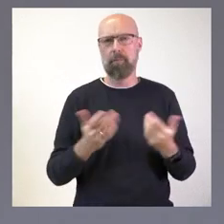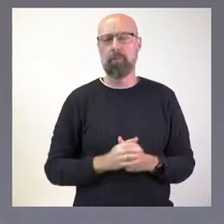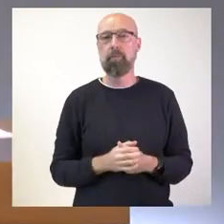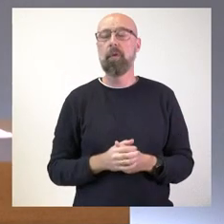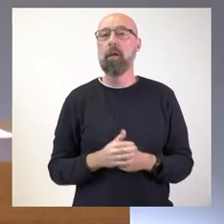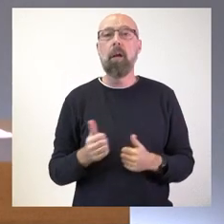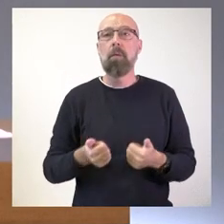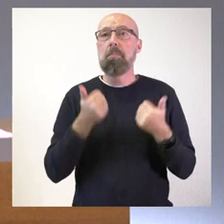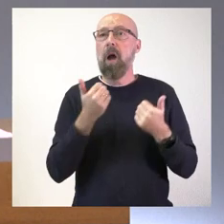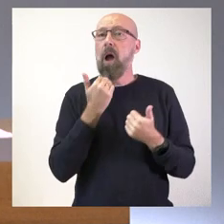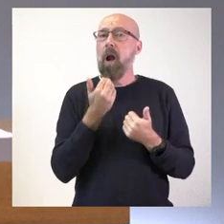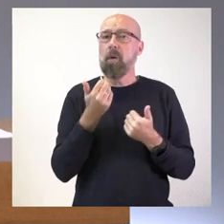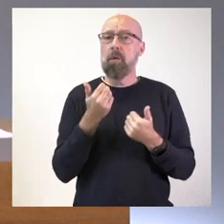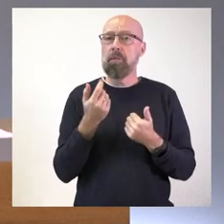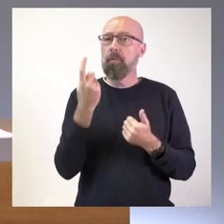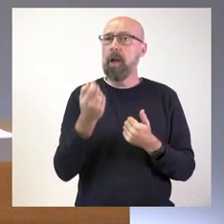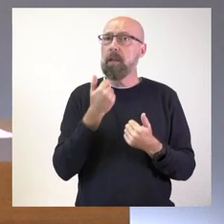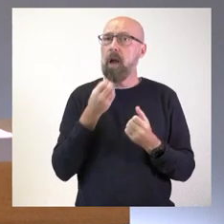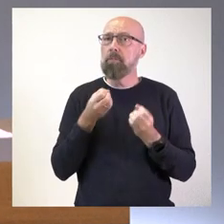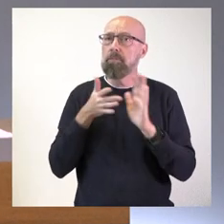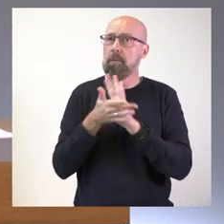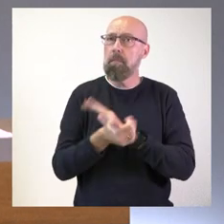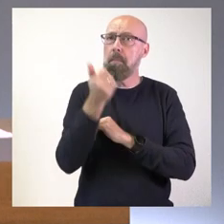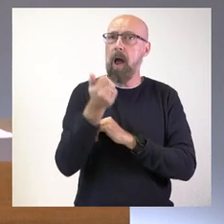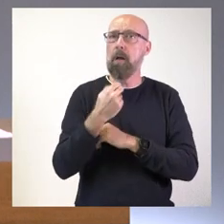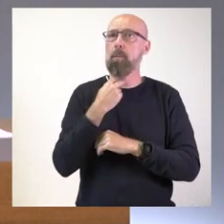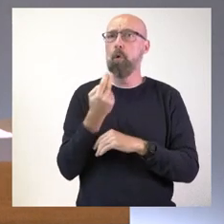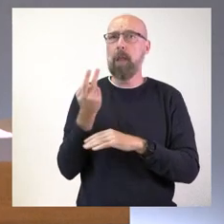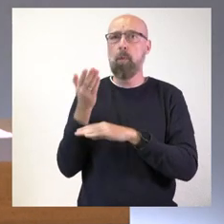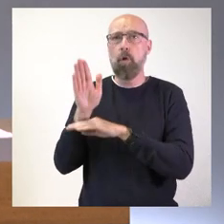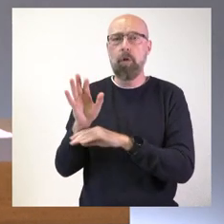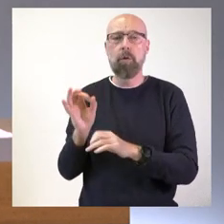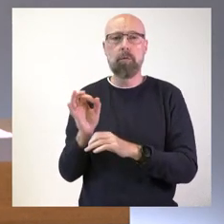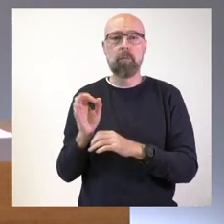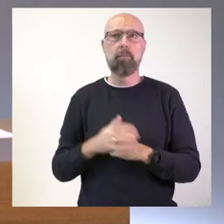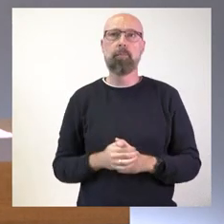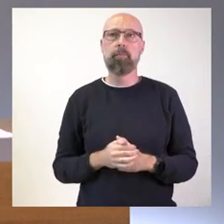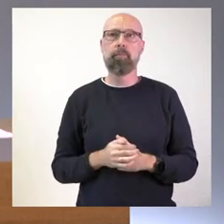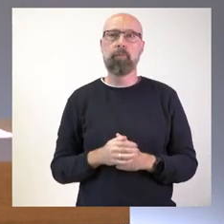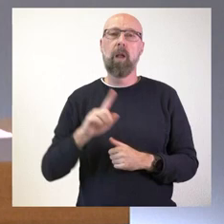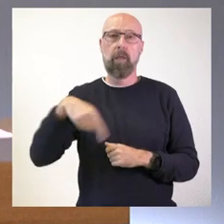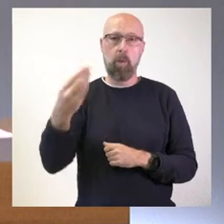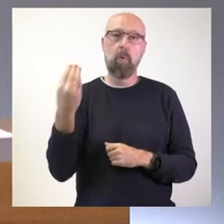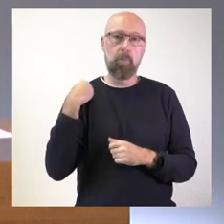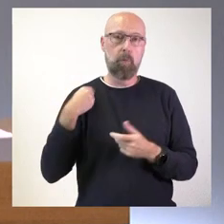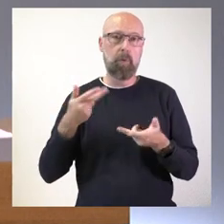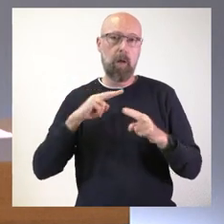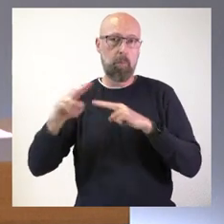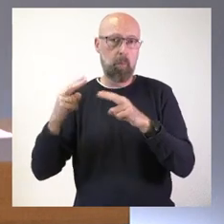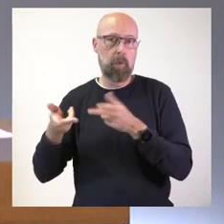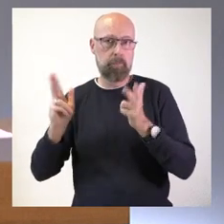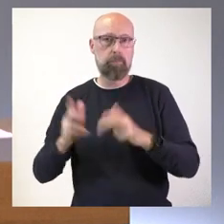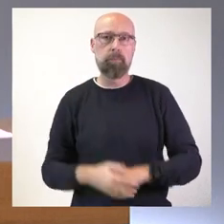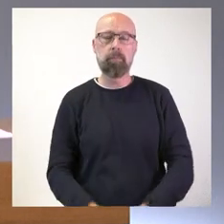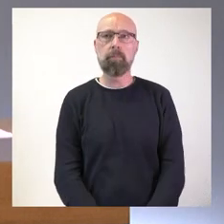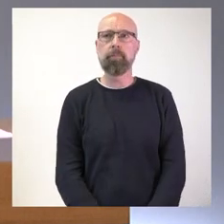Y, sin más, creo que queda alguna cuestión por abordar por parte del portavoz y luego estar encantado de responder a todas sus cuestiones en la parte de preguntas.